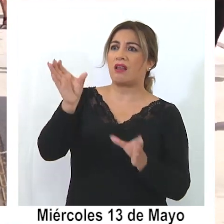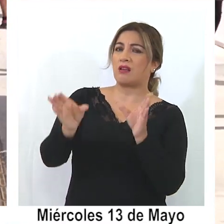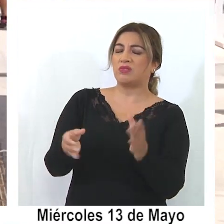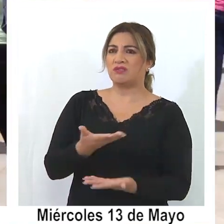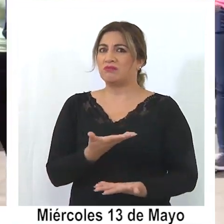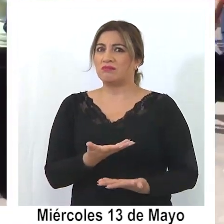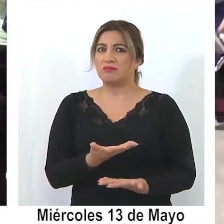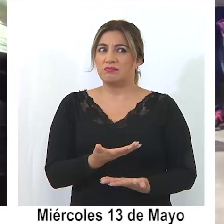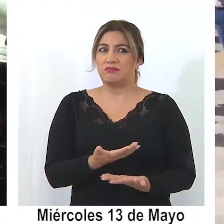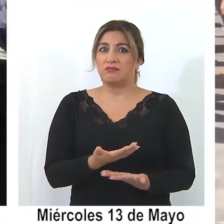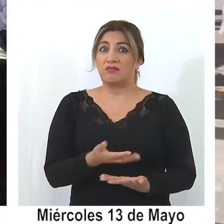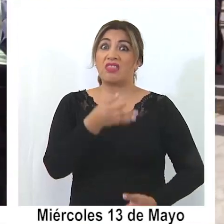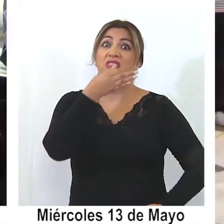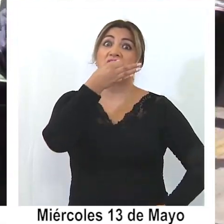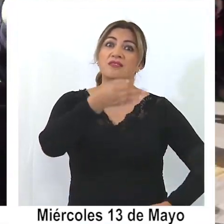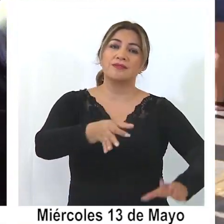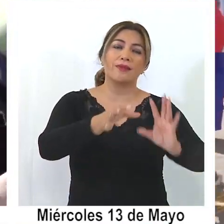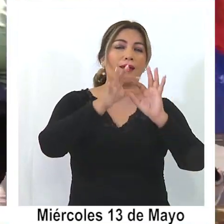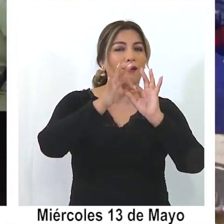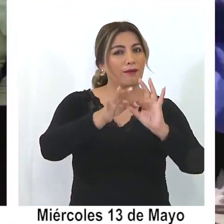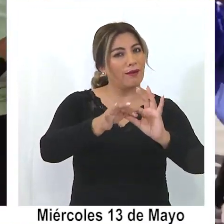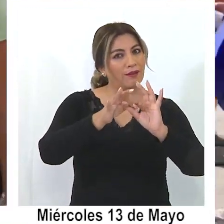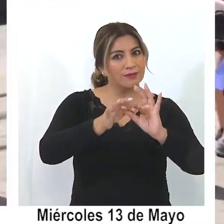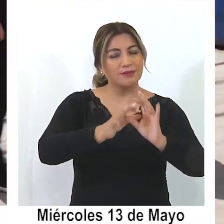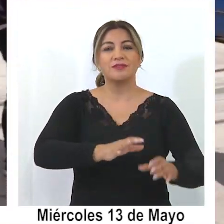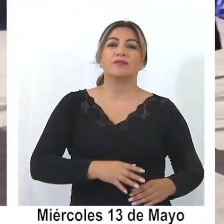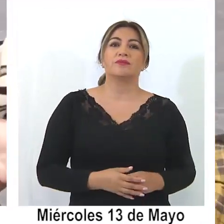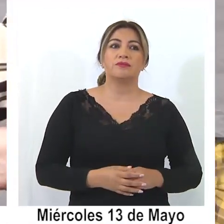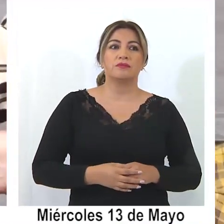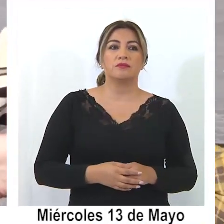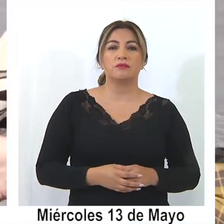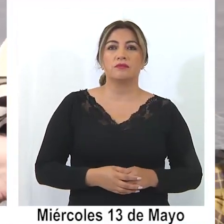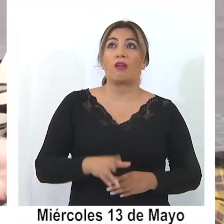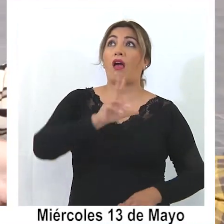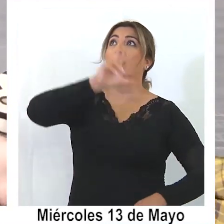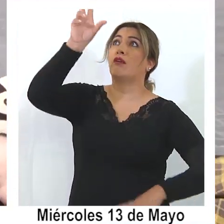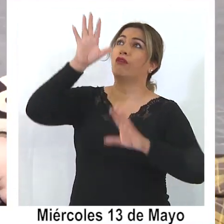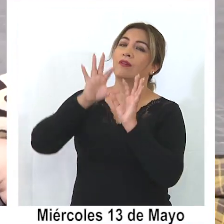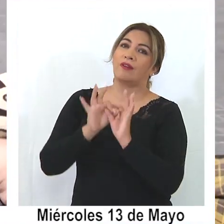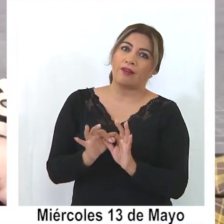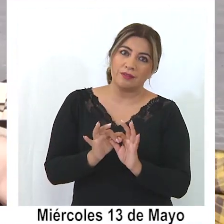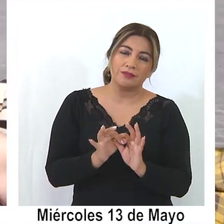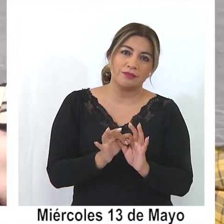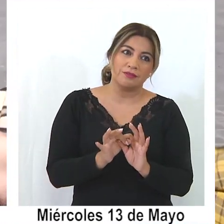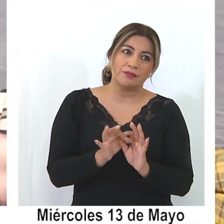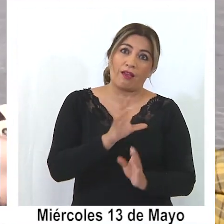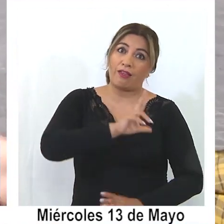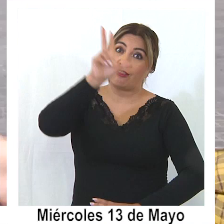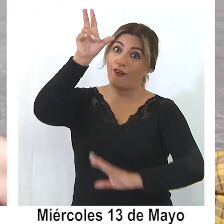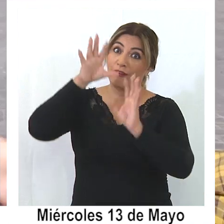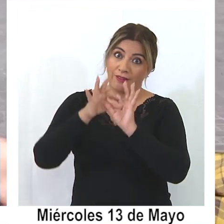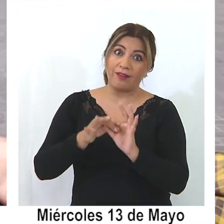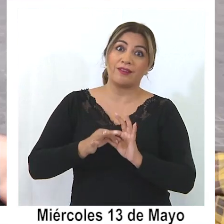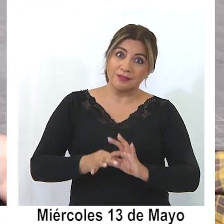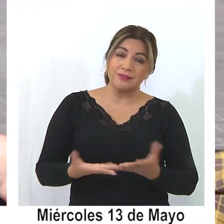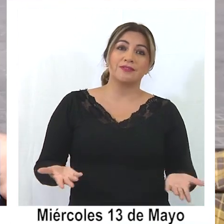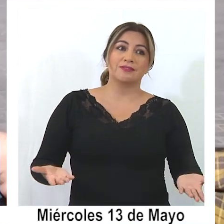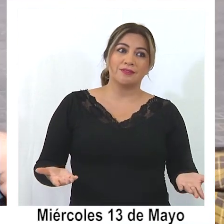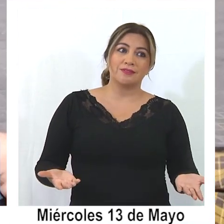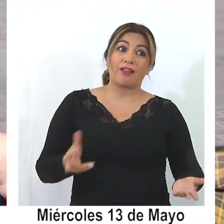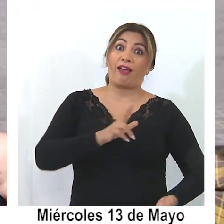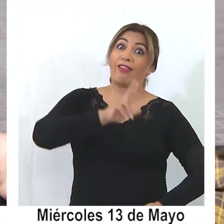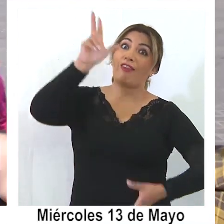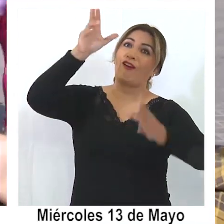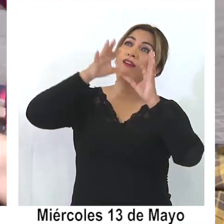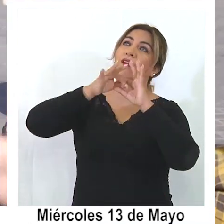comunidad fue agradecer la medida. Gracias a Dios, gracias a Dios, gracias